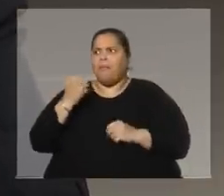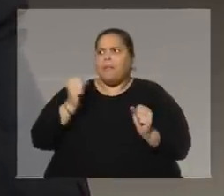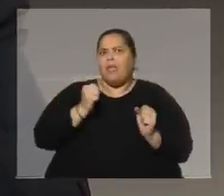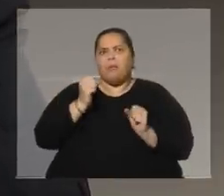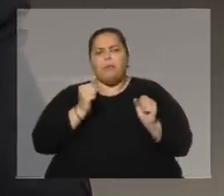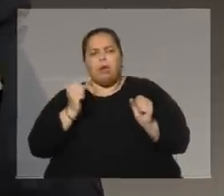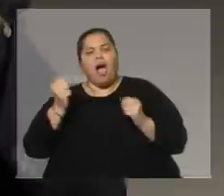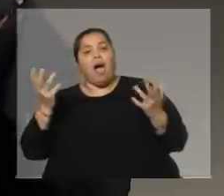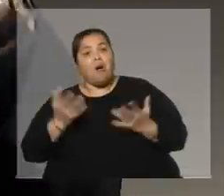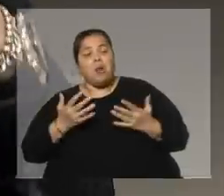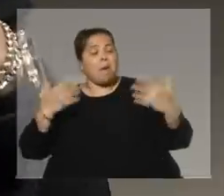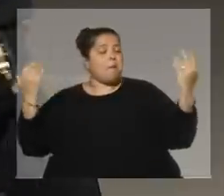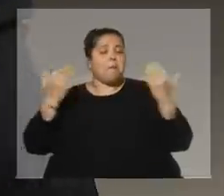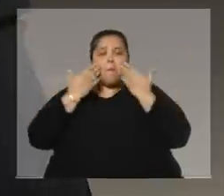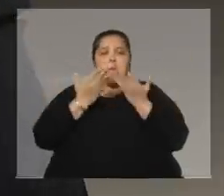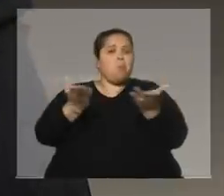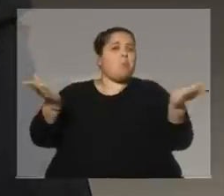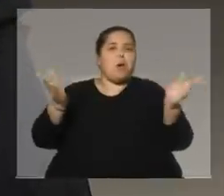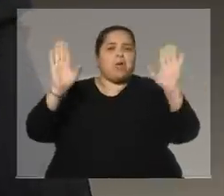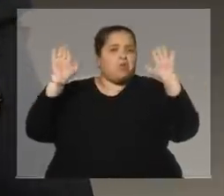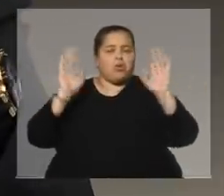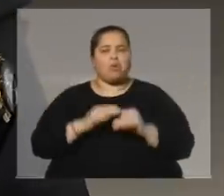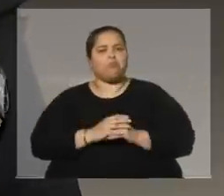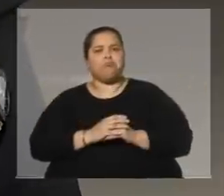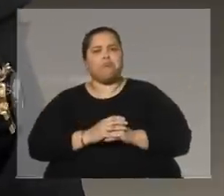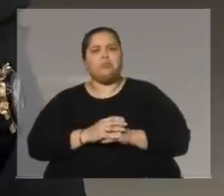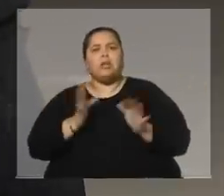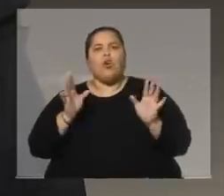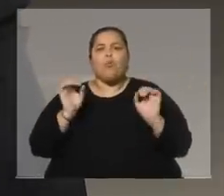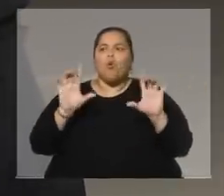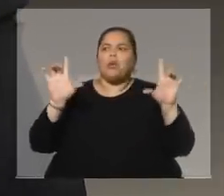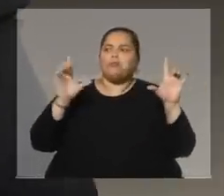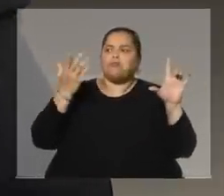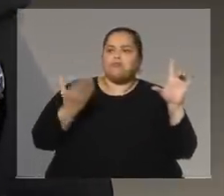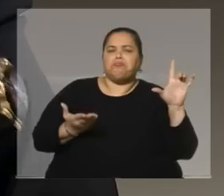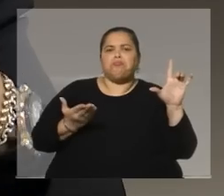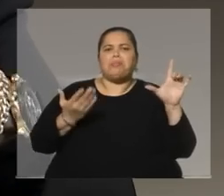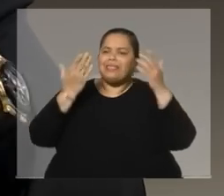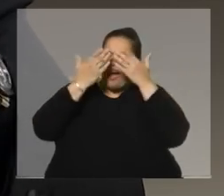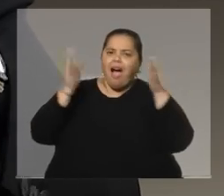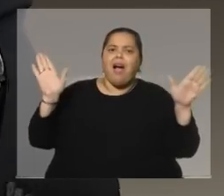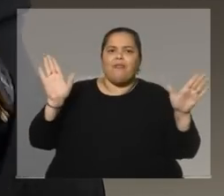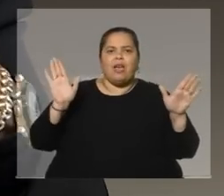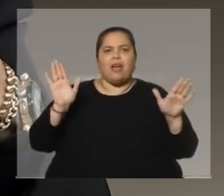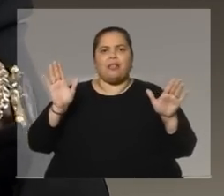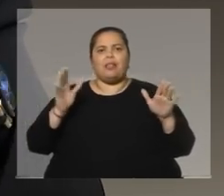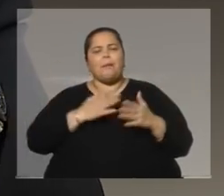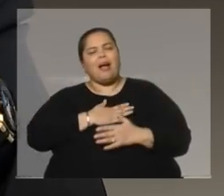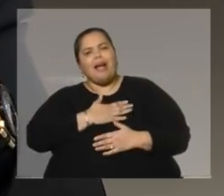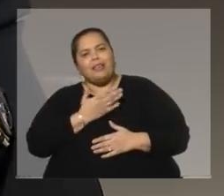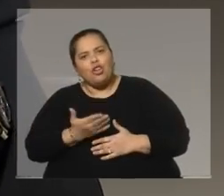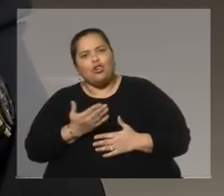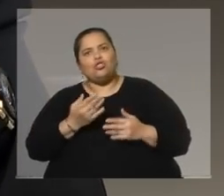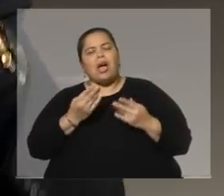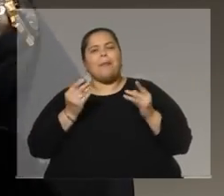el hecho de mostrarme en una imagen un poco más abierta, un poco más cariñosa, un poco más